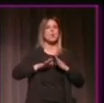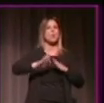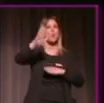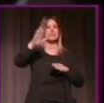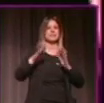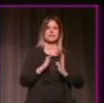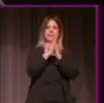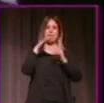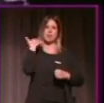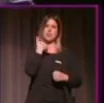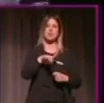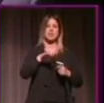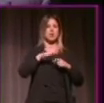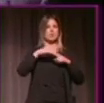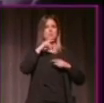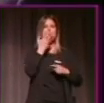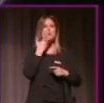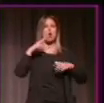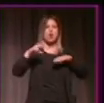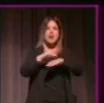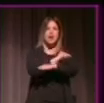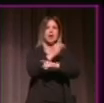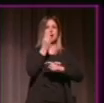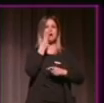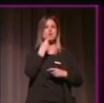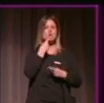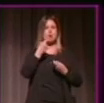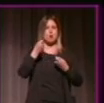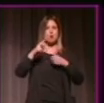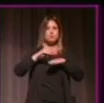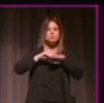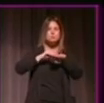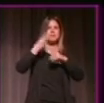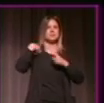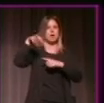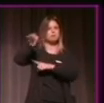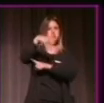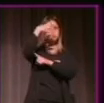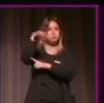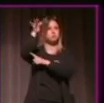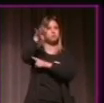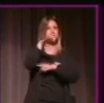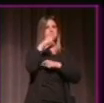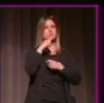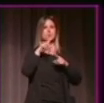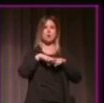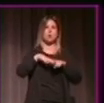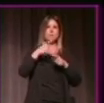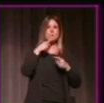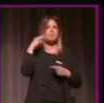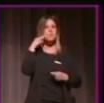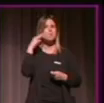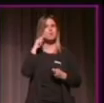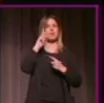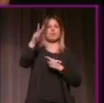Sí, no hay plan B. Perdón, no hay plan B. Estamos volviendo a una época pasada, a lo que vamos, que es el pregón. Creo que en el momento